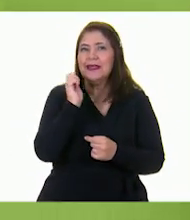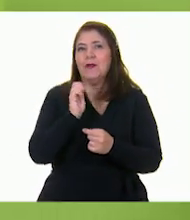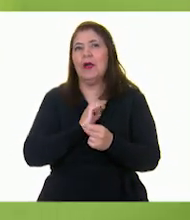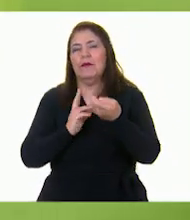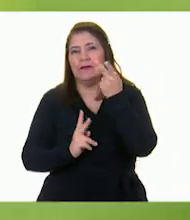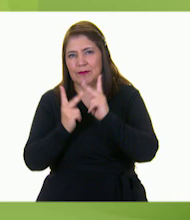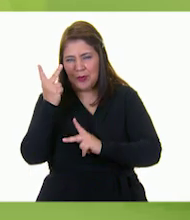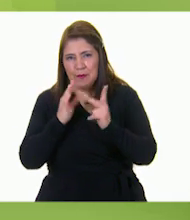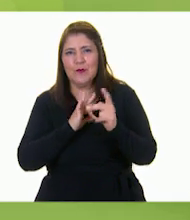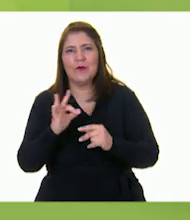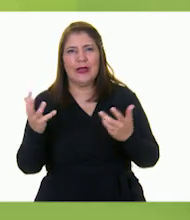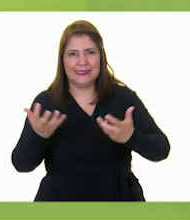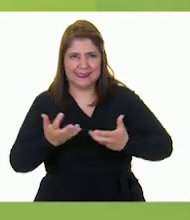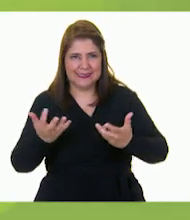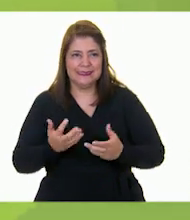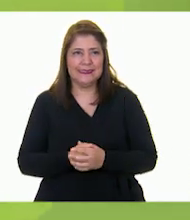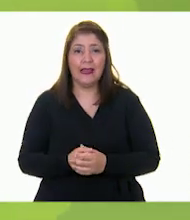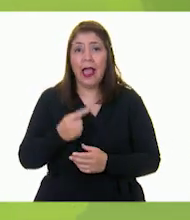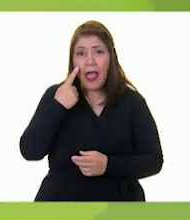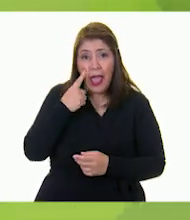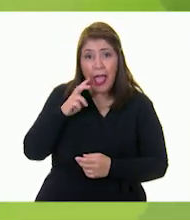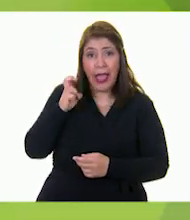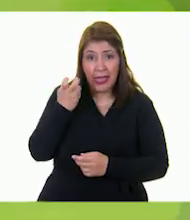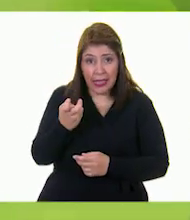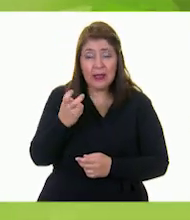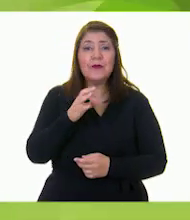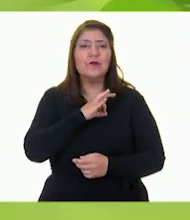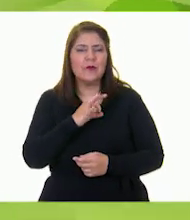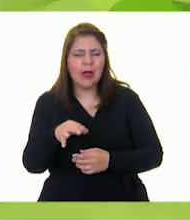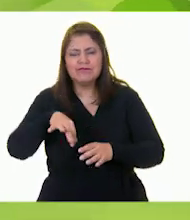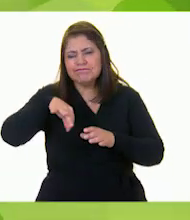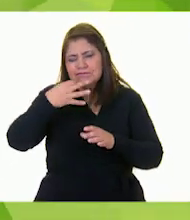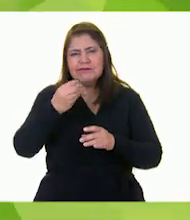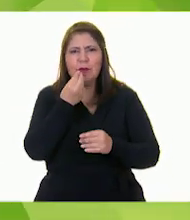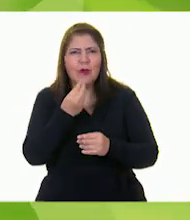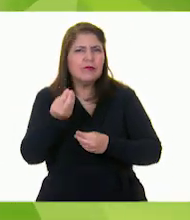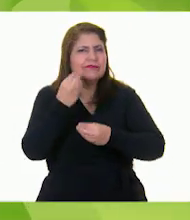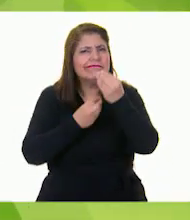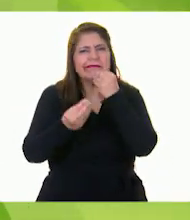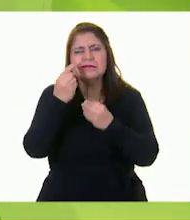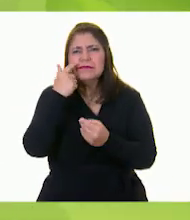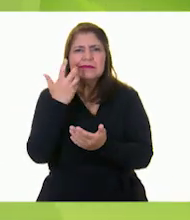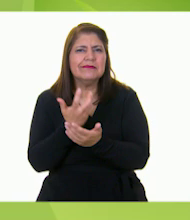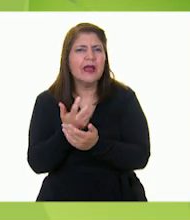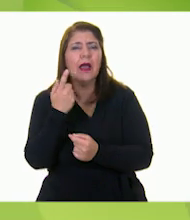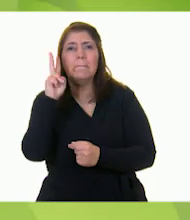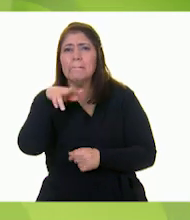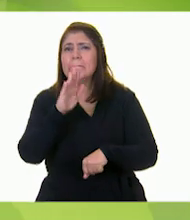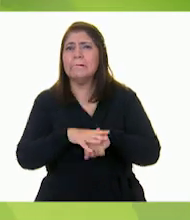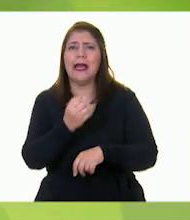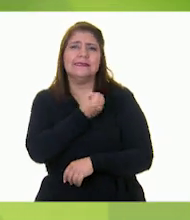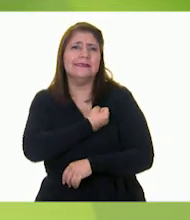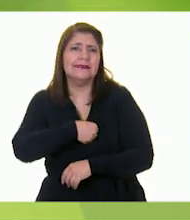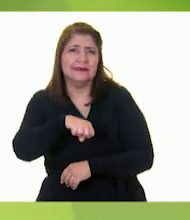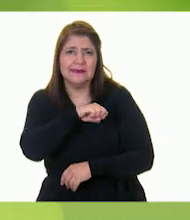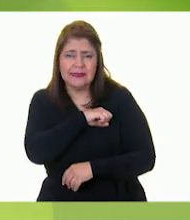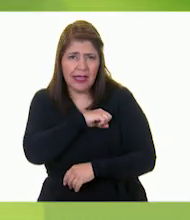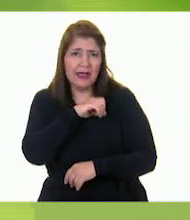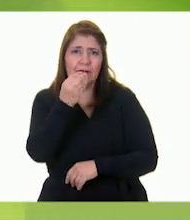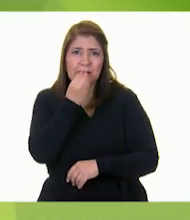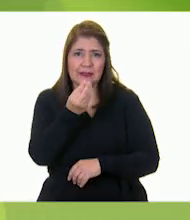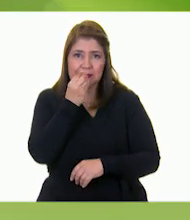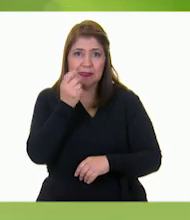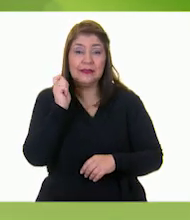refrigerio. Así puedes montanear mucho más sano comerás